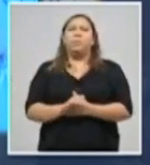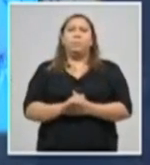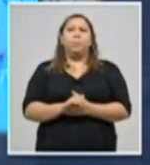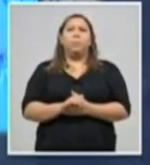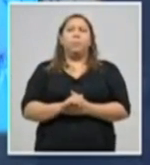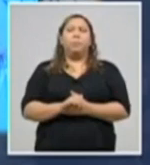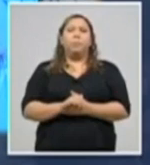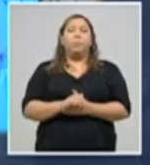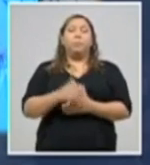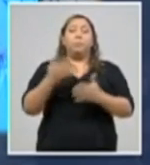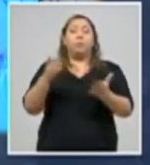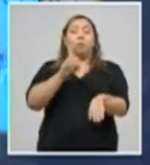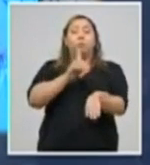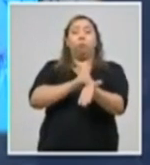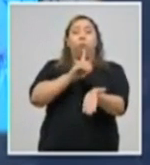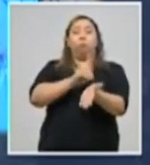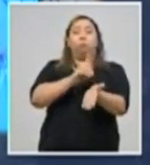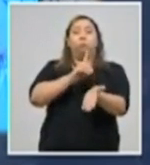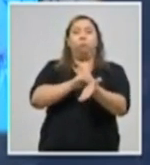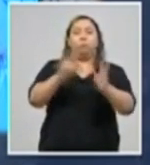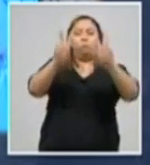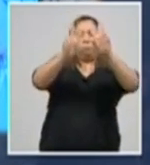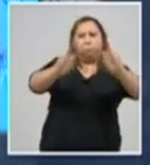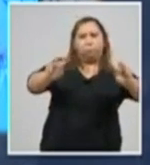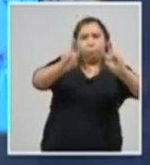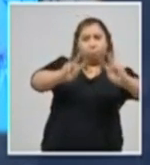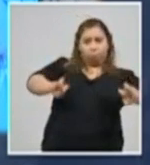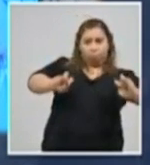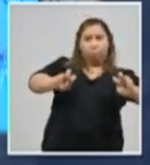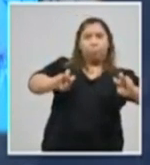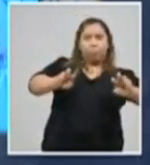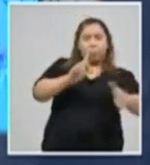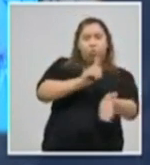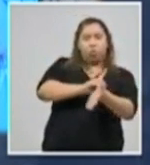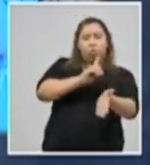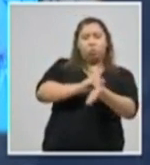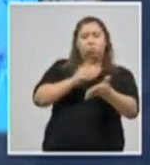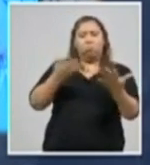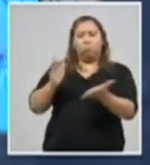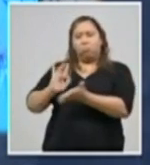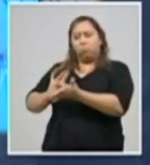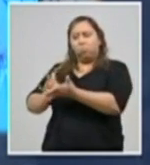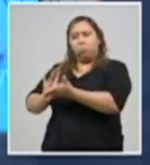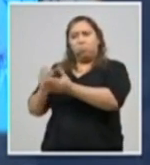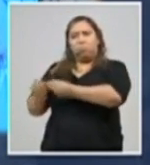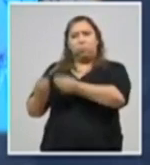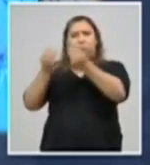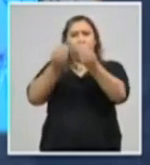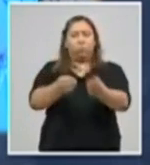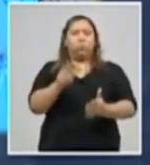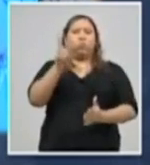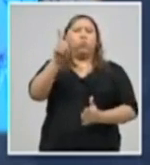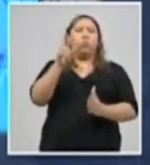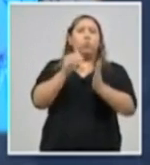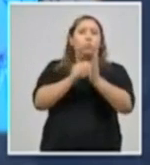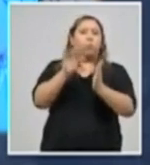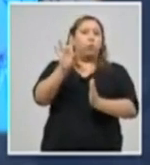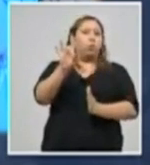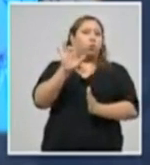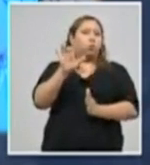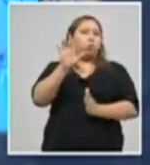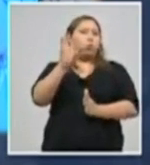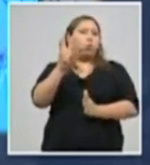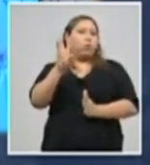atención clínica, de un diagnóstico clínico, por lo que se ha hecho entrega de 2.865